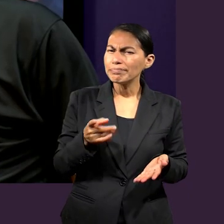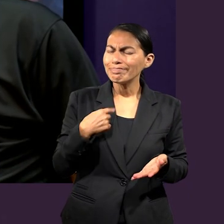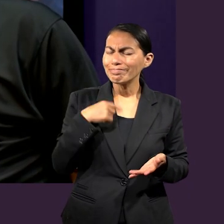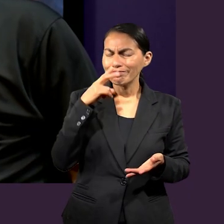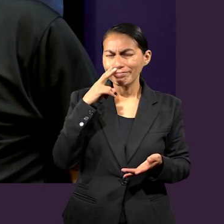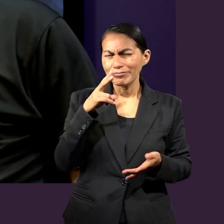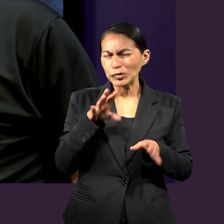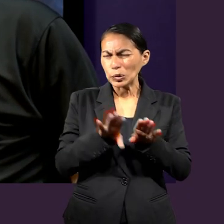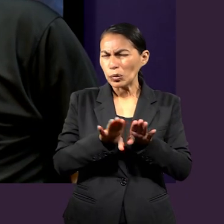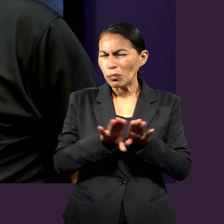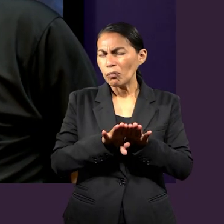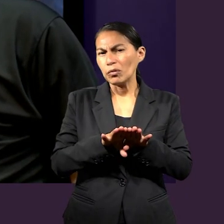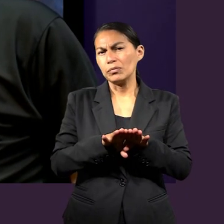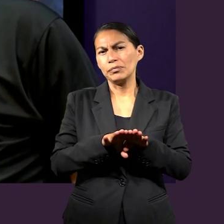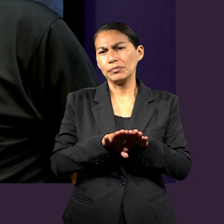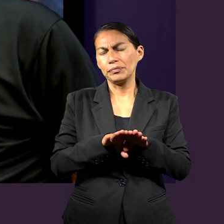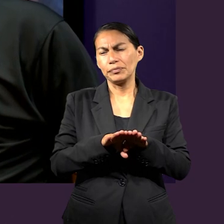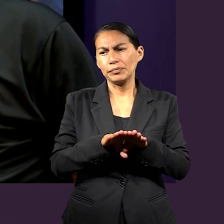cuentas,